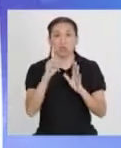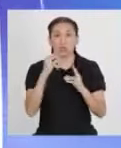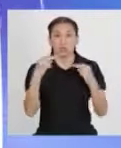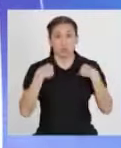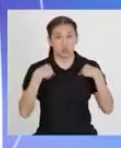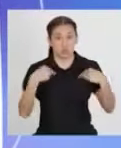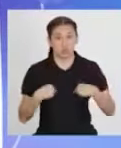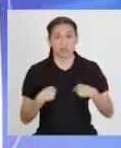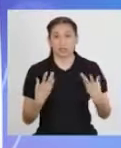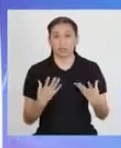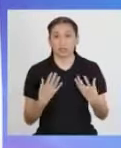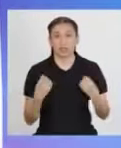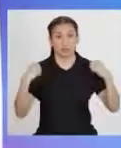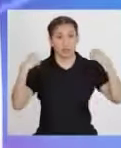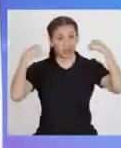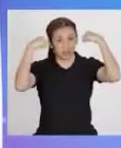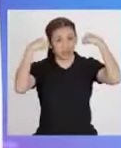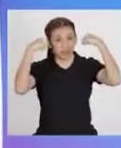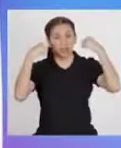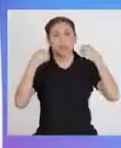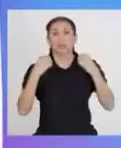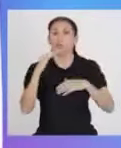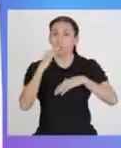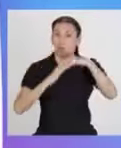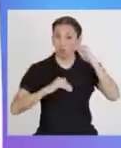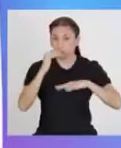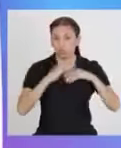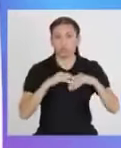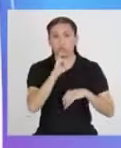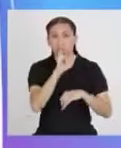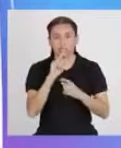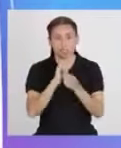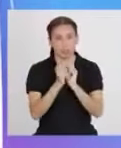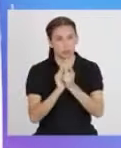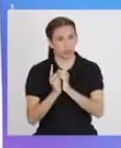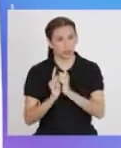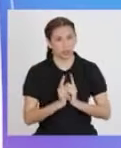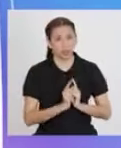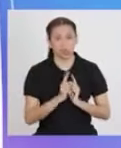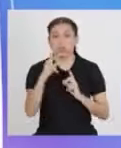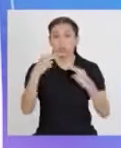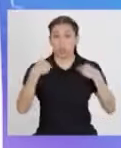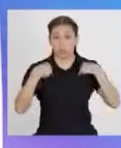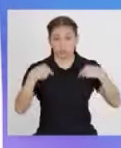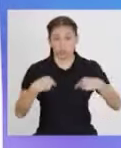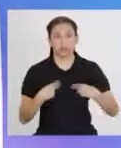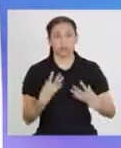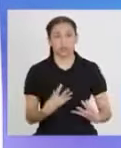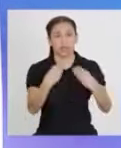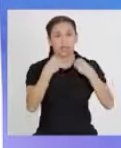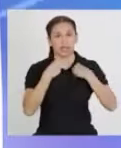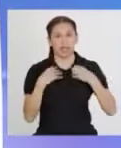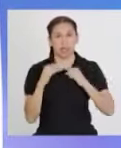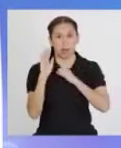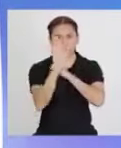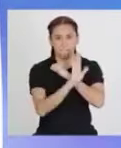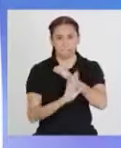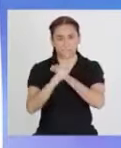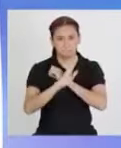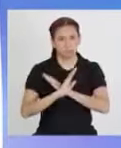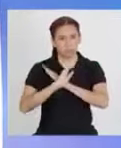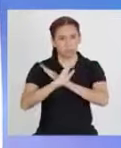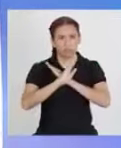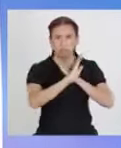por su función nutritiva, energéticos, constructores y reguladores. La nutrición refuerza el sistema